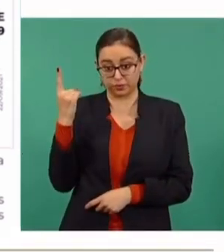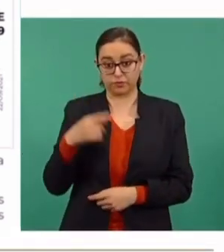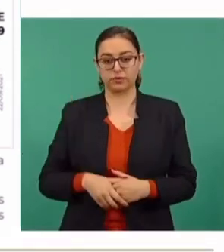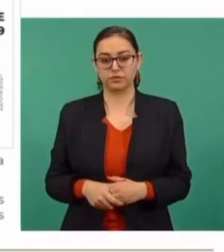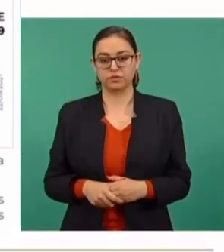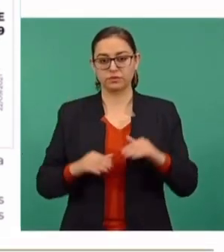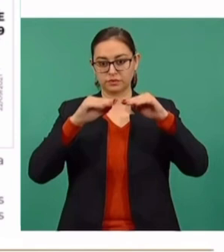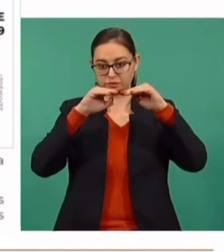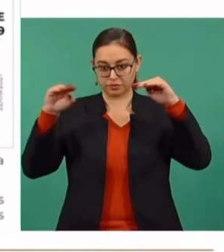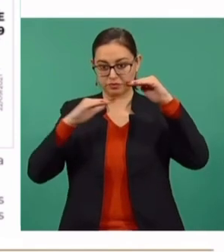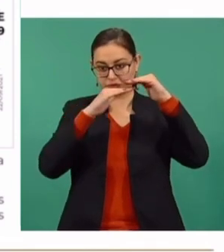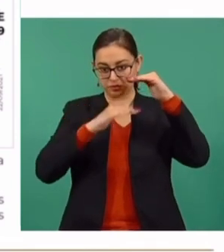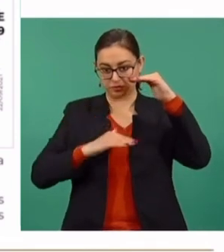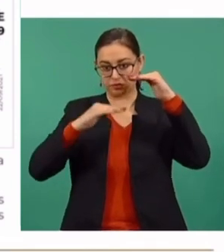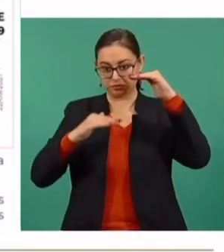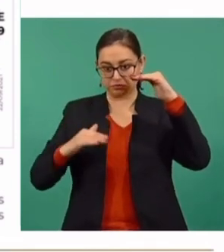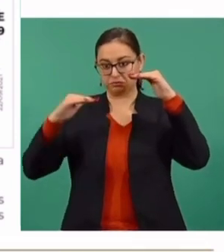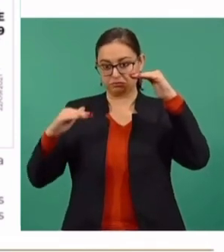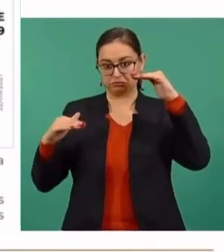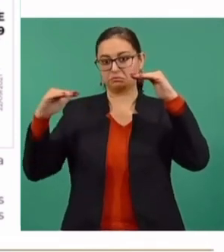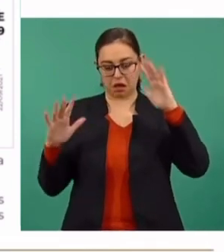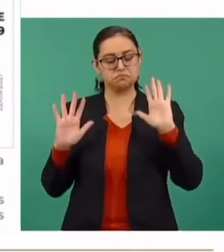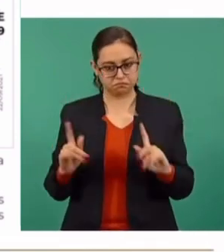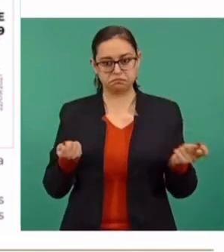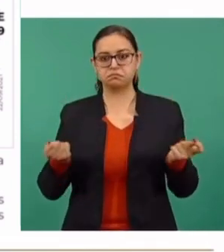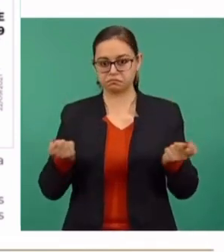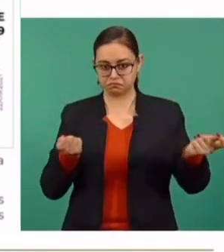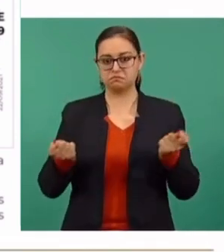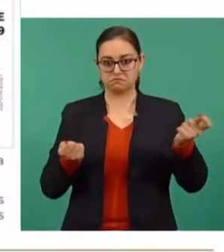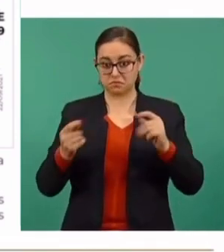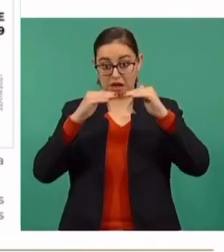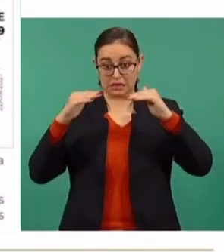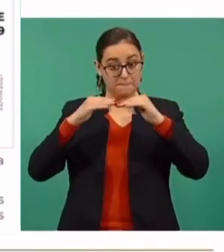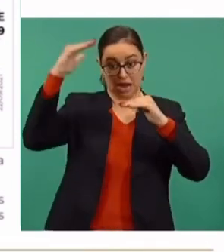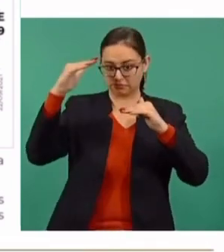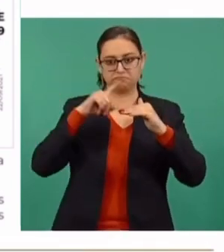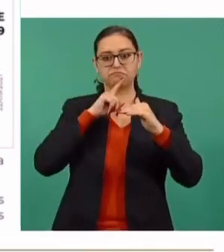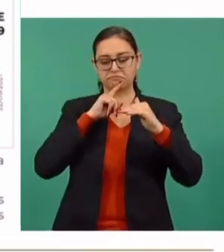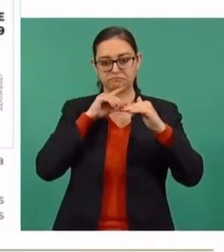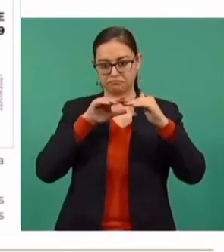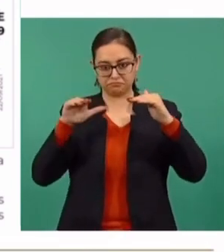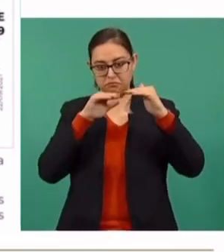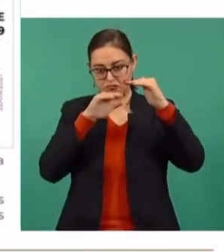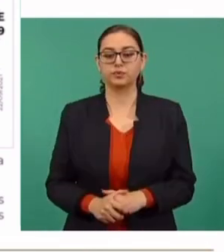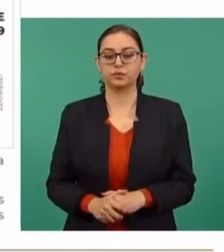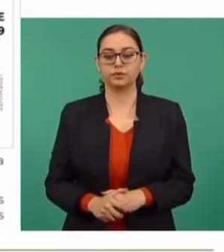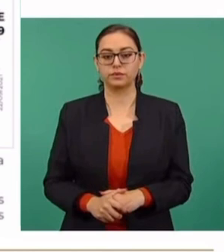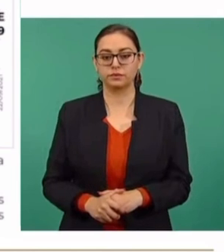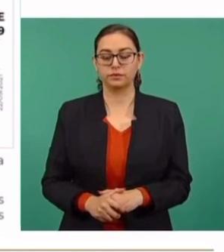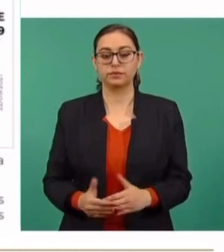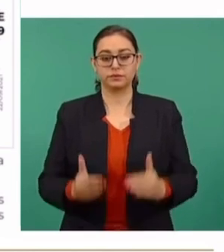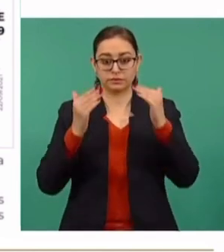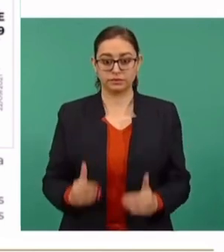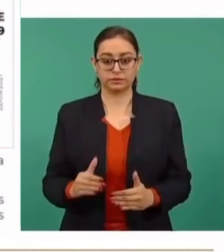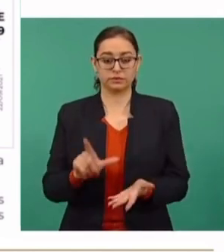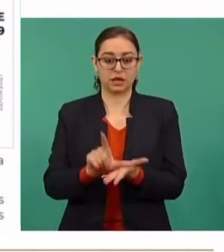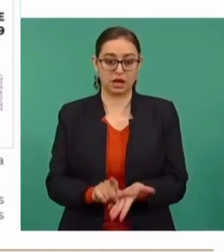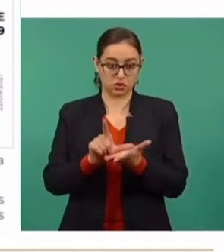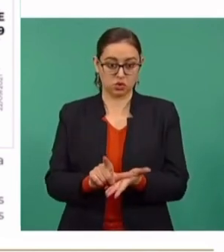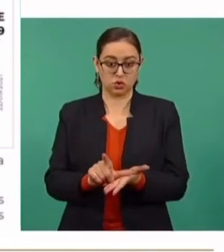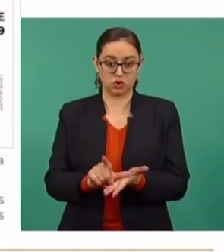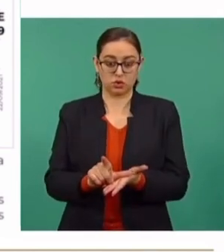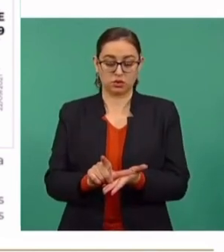funcionando. Este es cilindro, el precio promedio 24,19. Este es por litro.